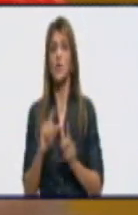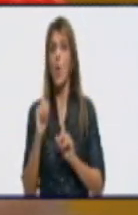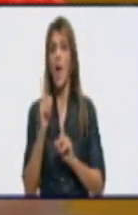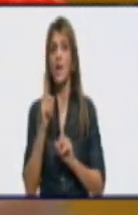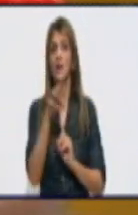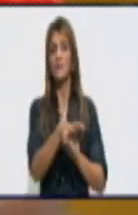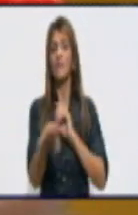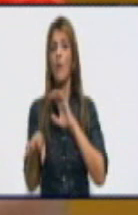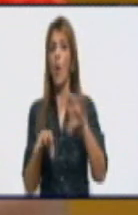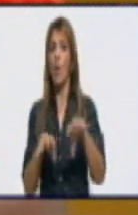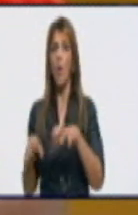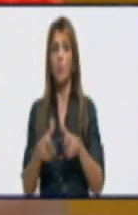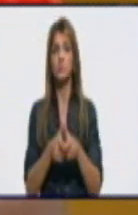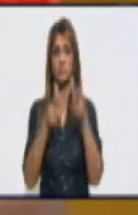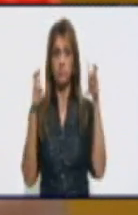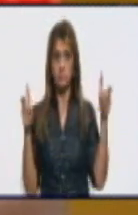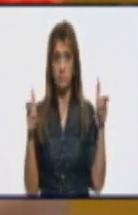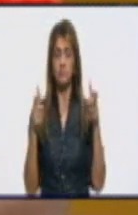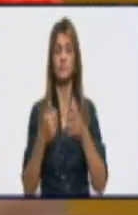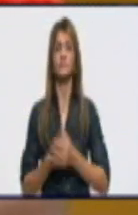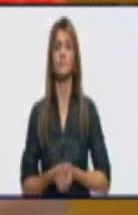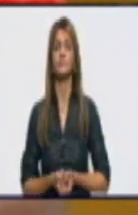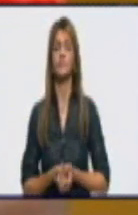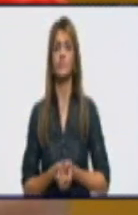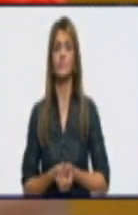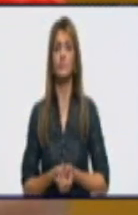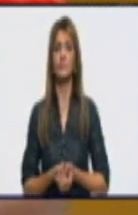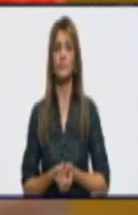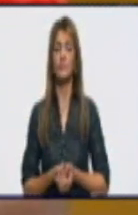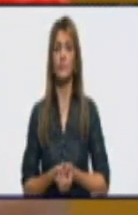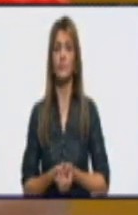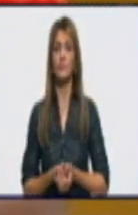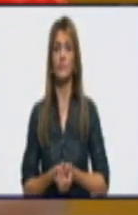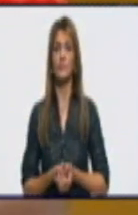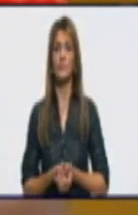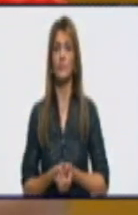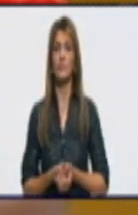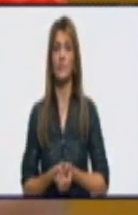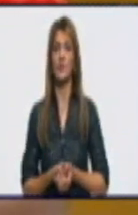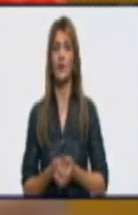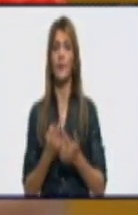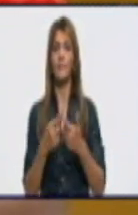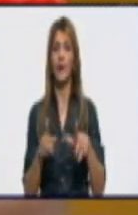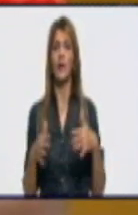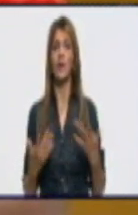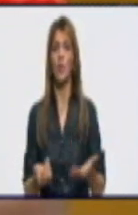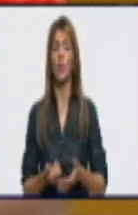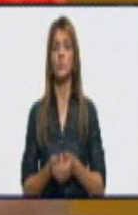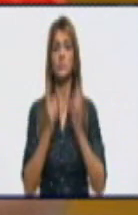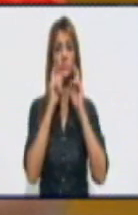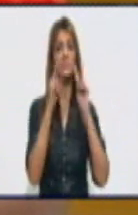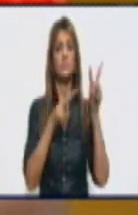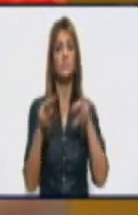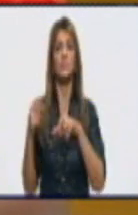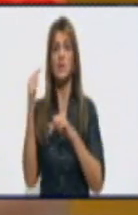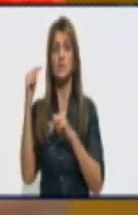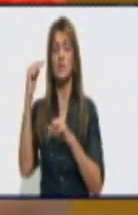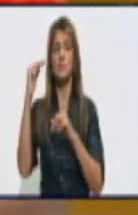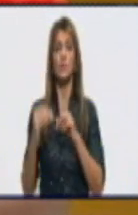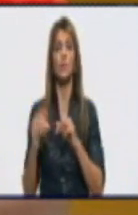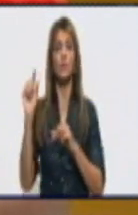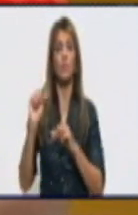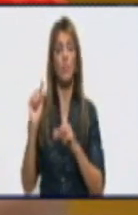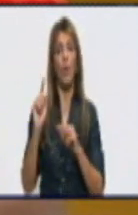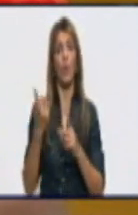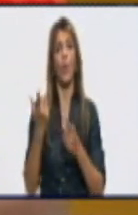súper preocupante, pero bueno, ya están despuntando estos municipios. Esperemos entonces que tenga que disminuir un poco, que cuidemos nuestro